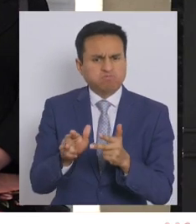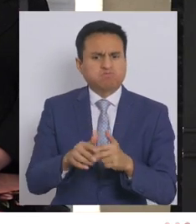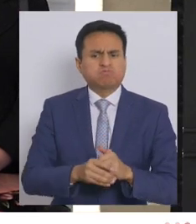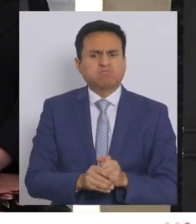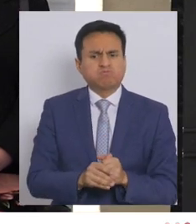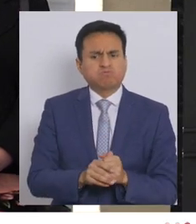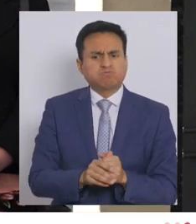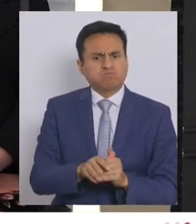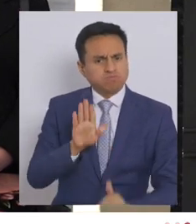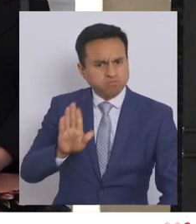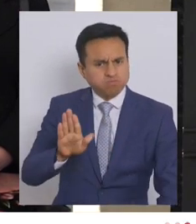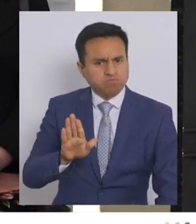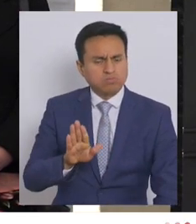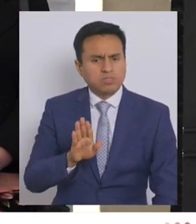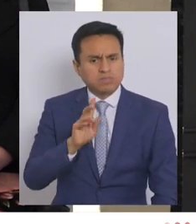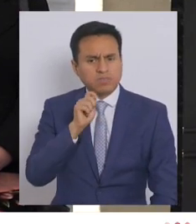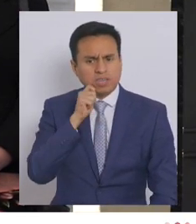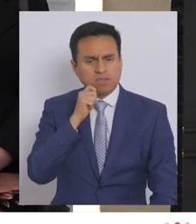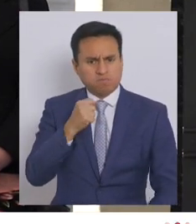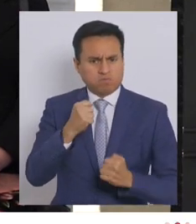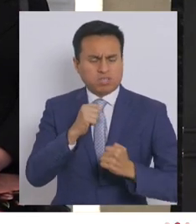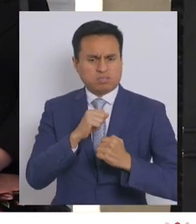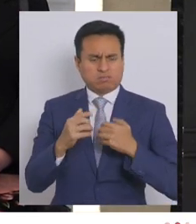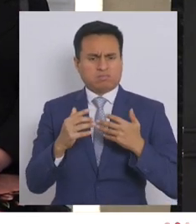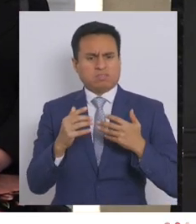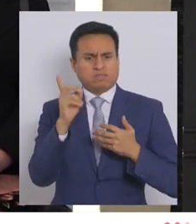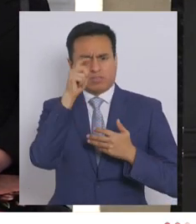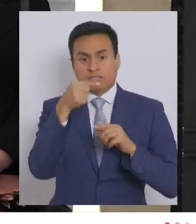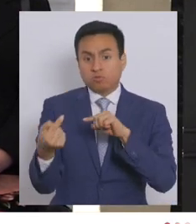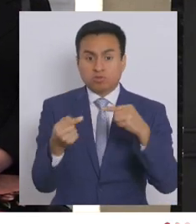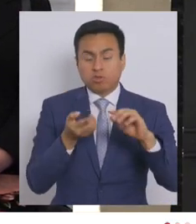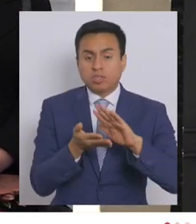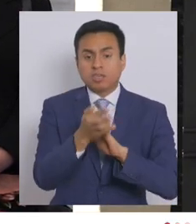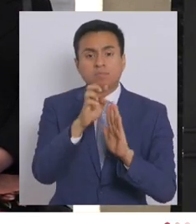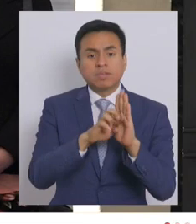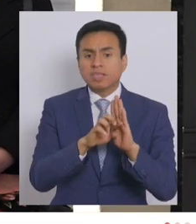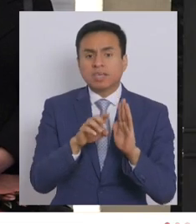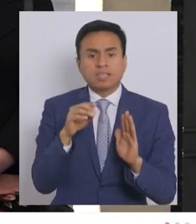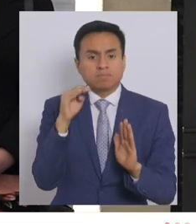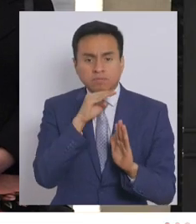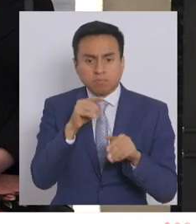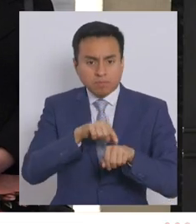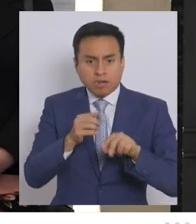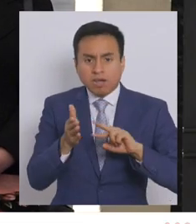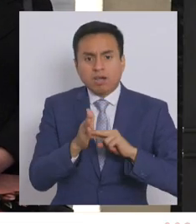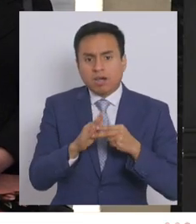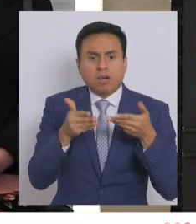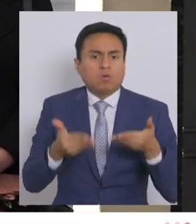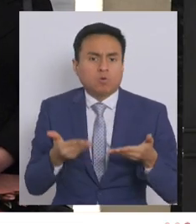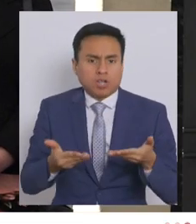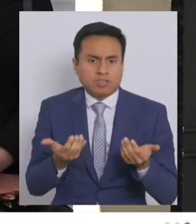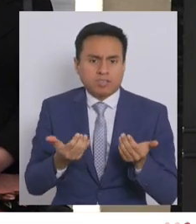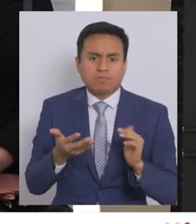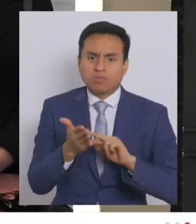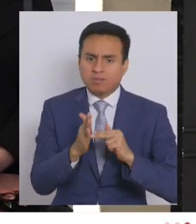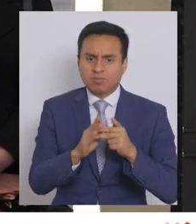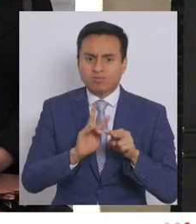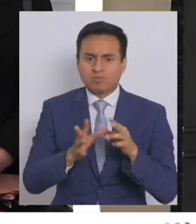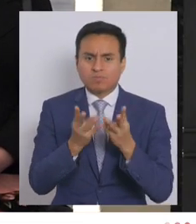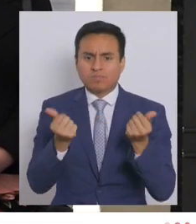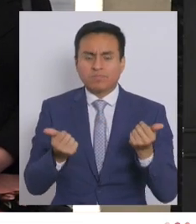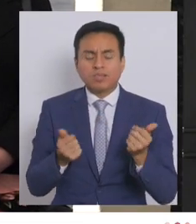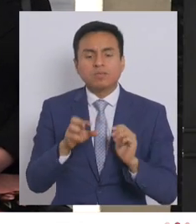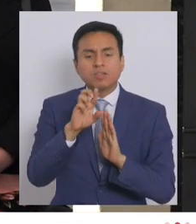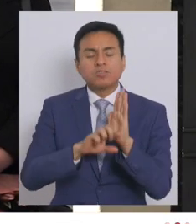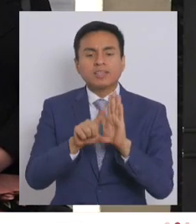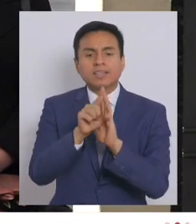la coacción. Y lo vamos a hacer con discusión inmediata, porque el problema es ahora y requiere soluciones ahora. El proyecto de ley